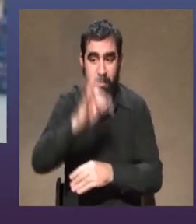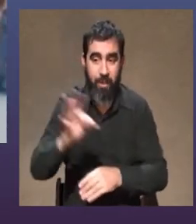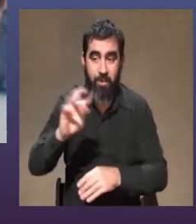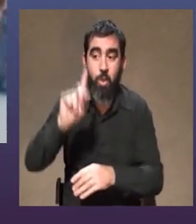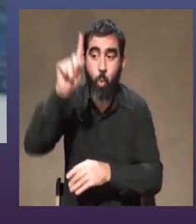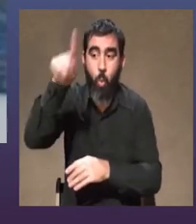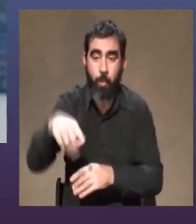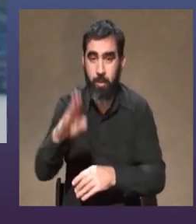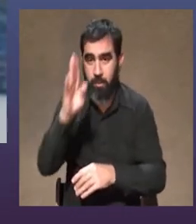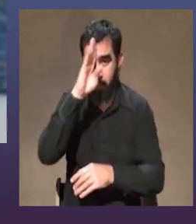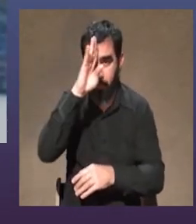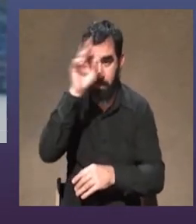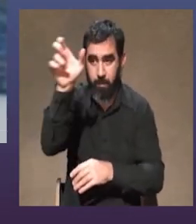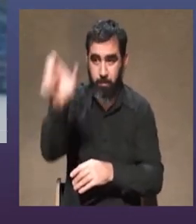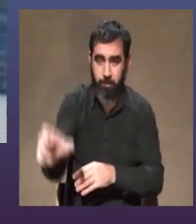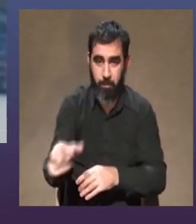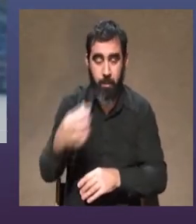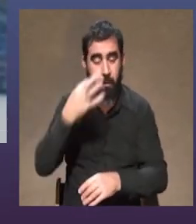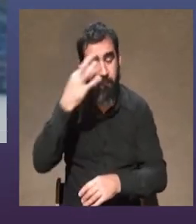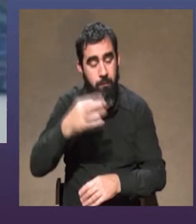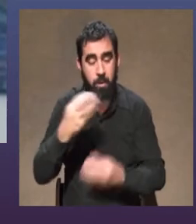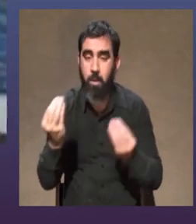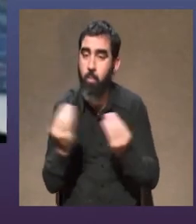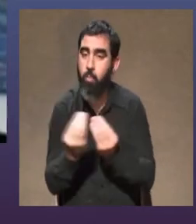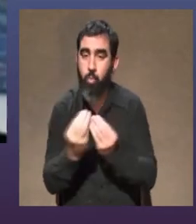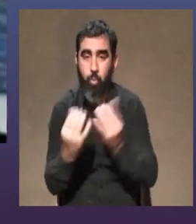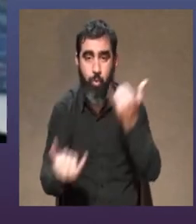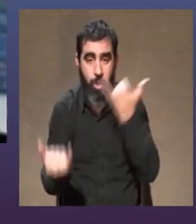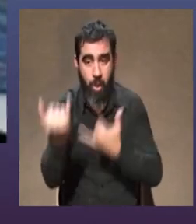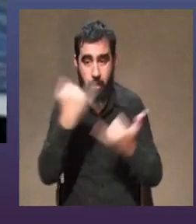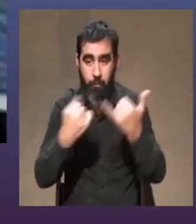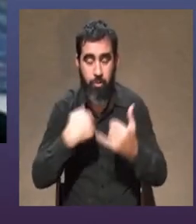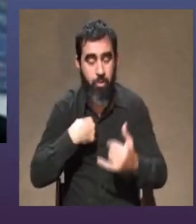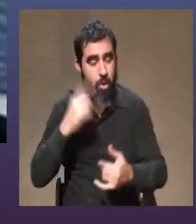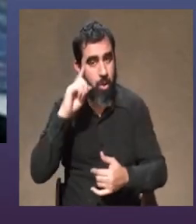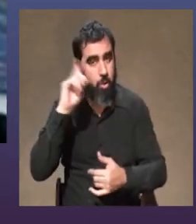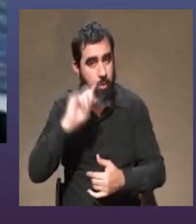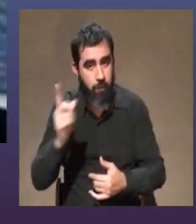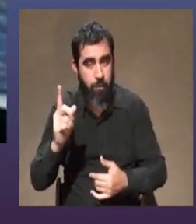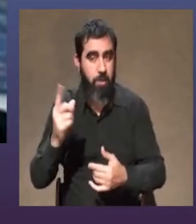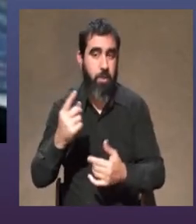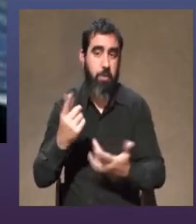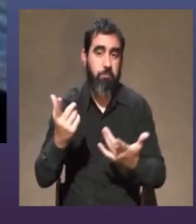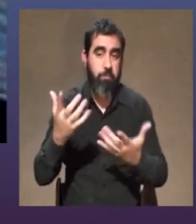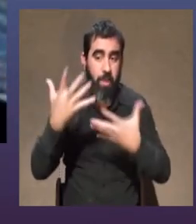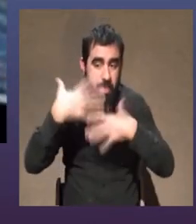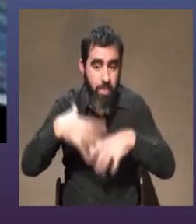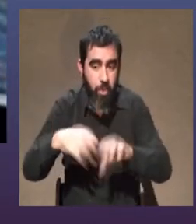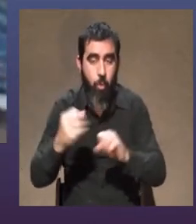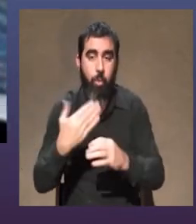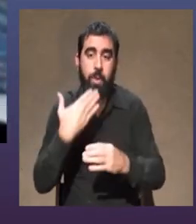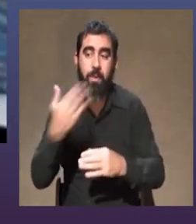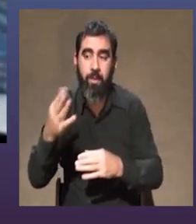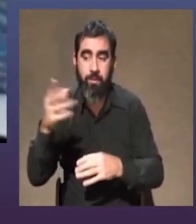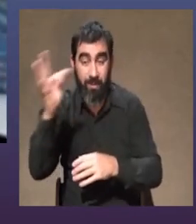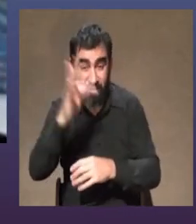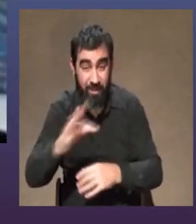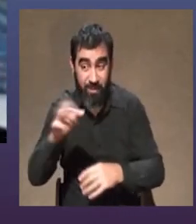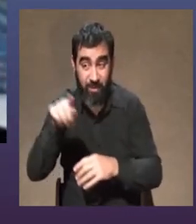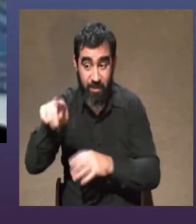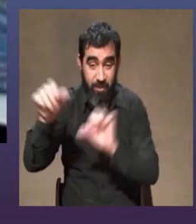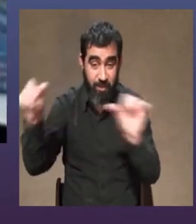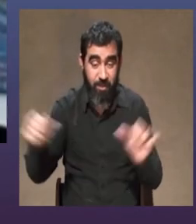mes con este hombre realmente un montón de información que yo tenía descolgada o que él hizo un taller para